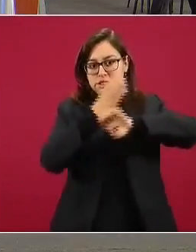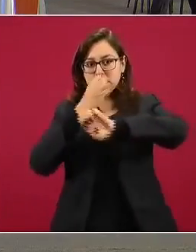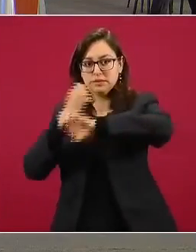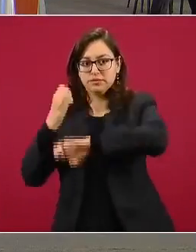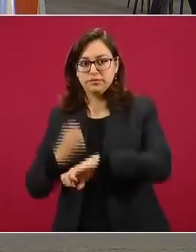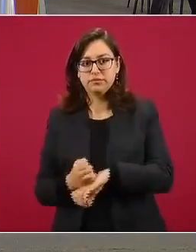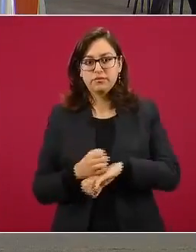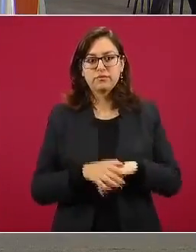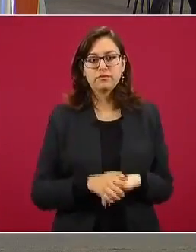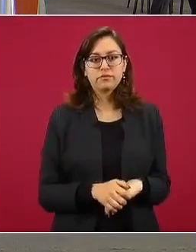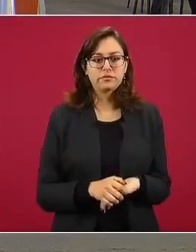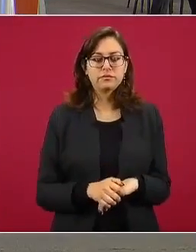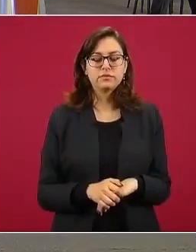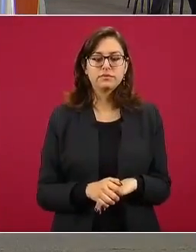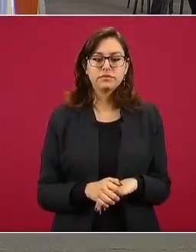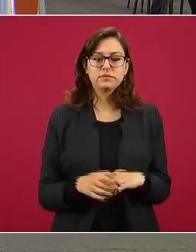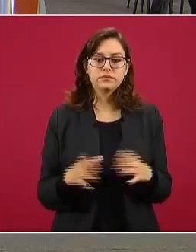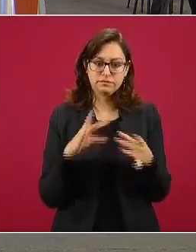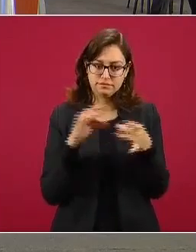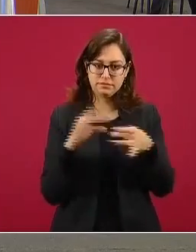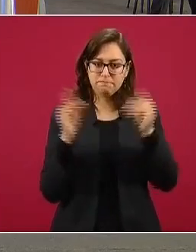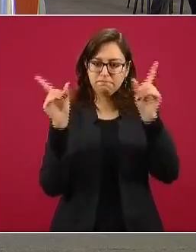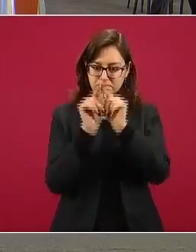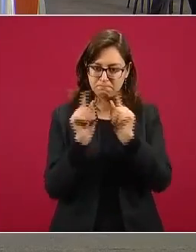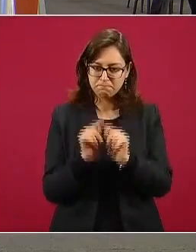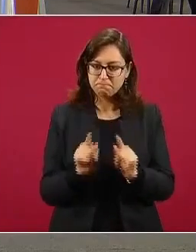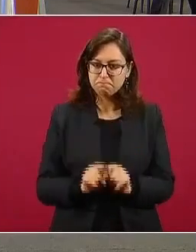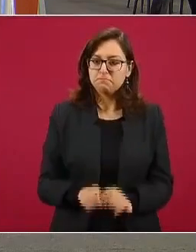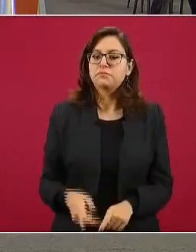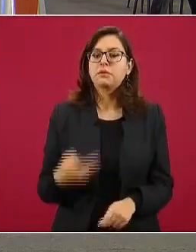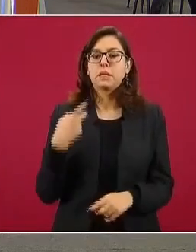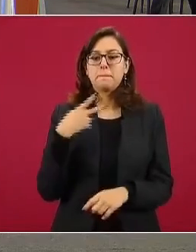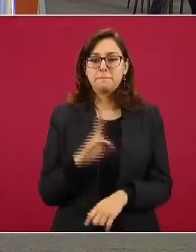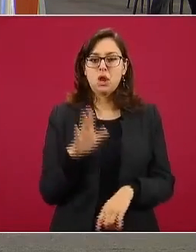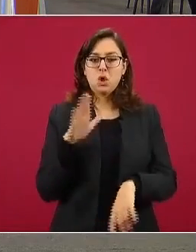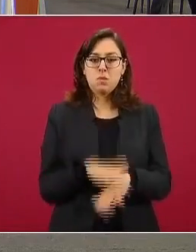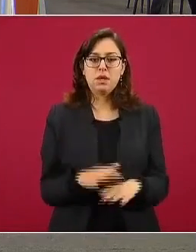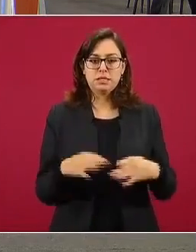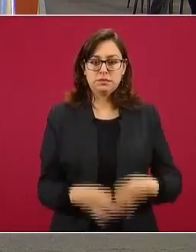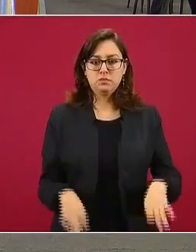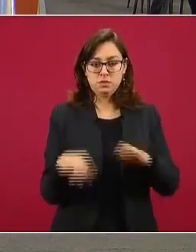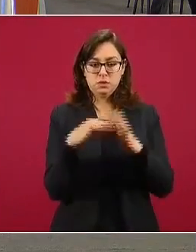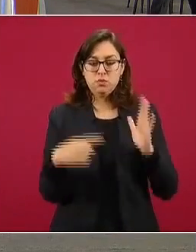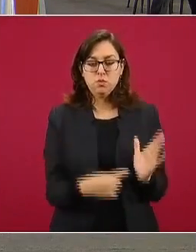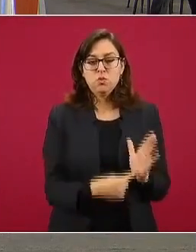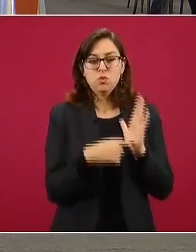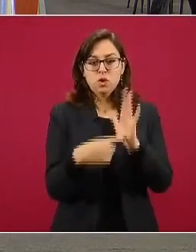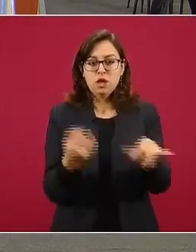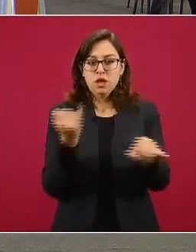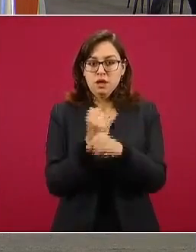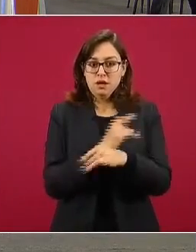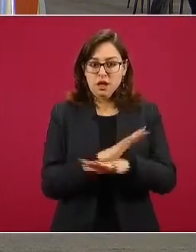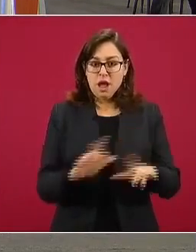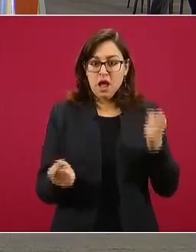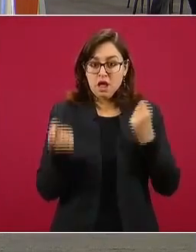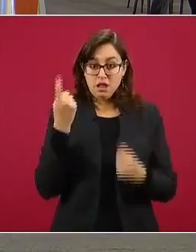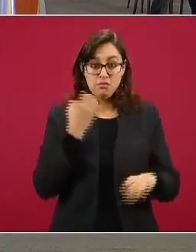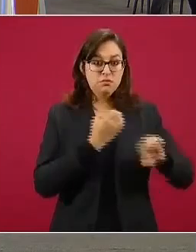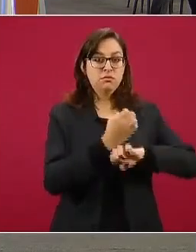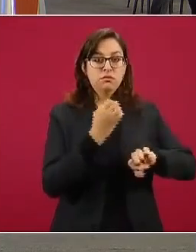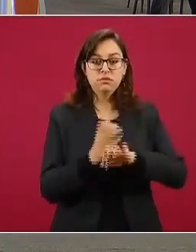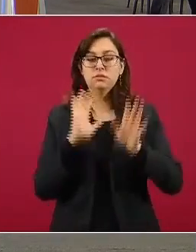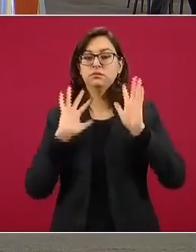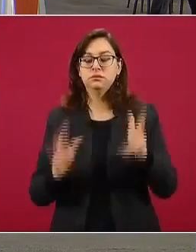y vamos a tratar de ser expeditos, pero mostrar aquellas entidades federativas que tienen una trayectoria en ascenso,